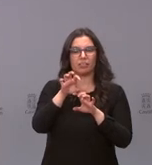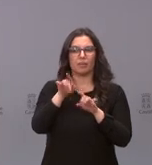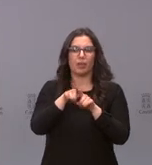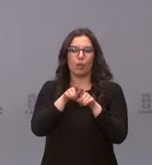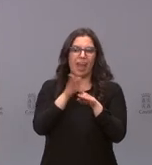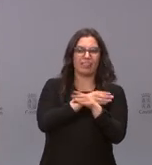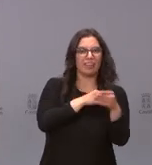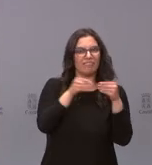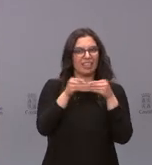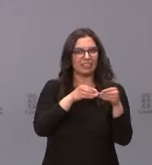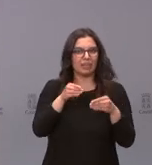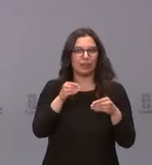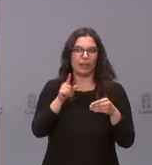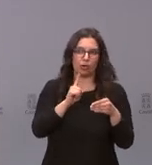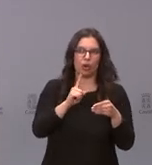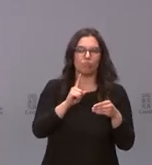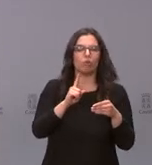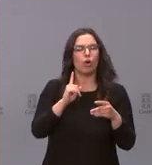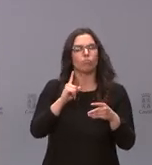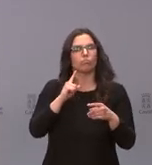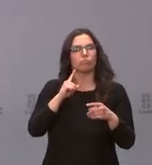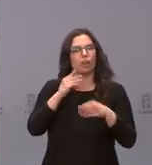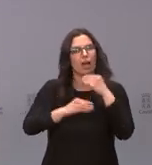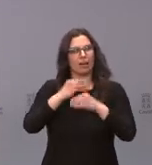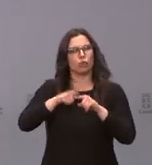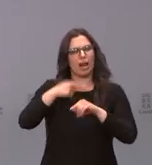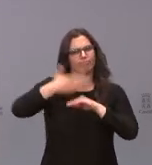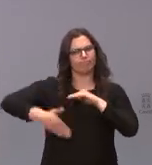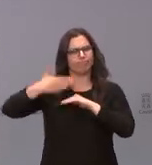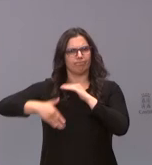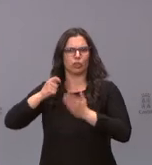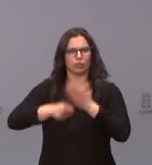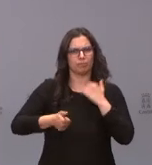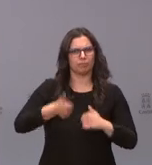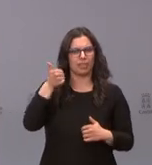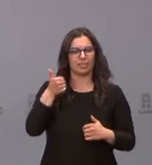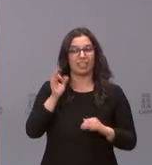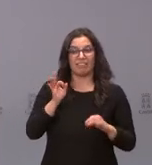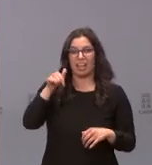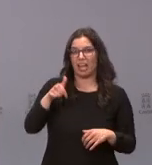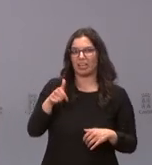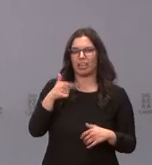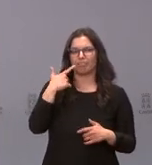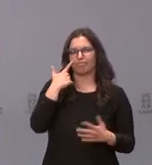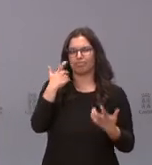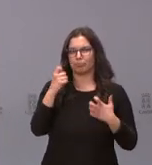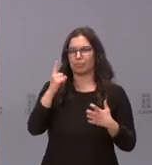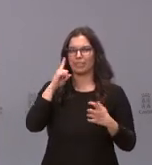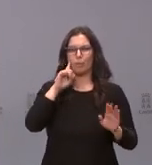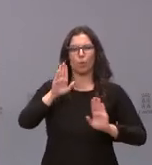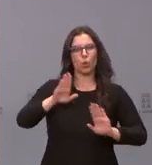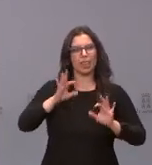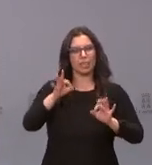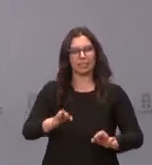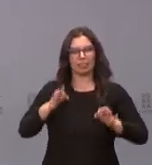medidas, sino que han tomado medidas restrictivas. Dentro de la prudencia que han apelado siempre, no sé hasta qué punto